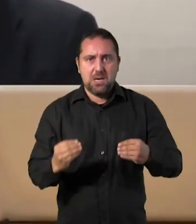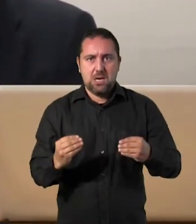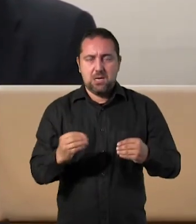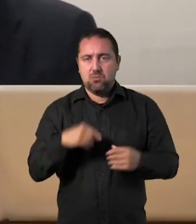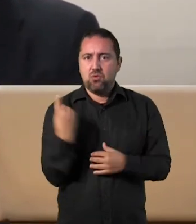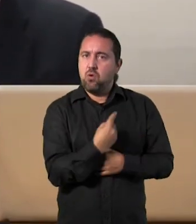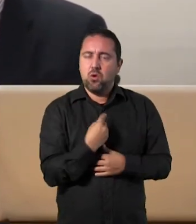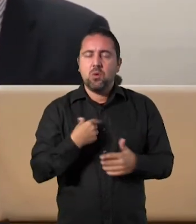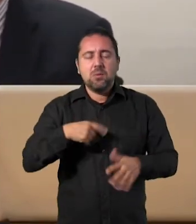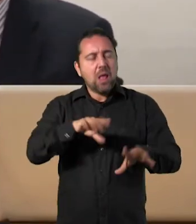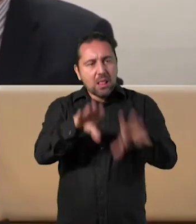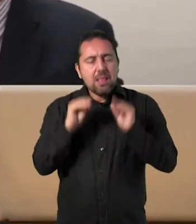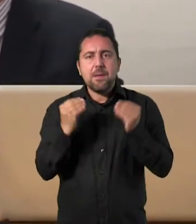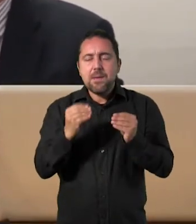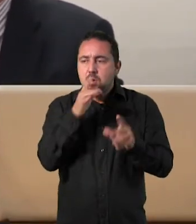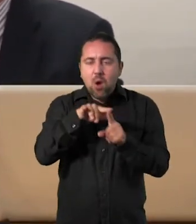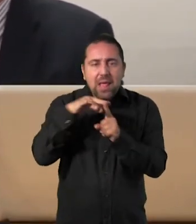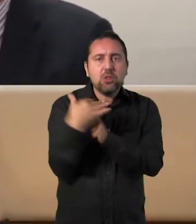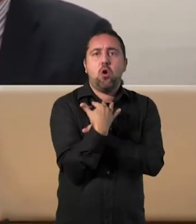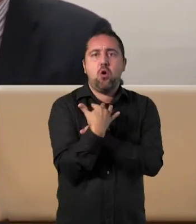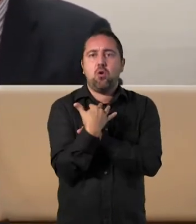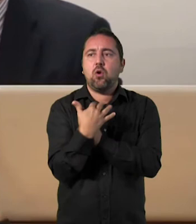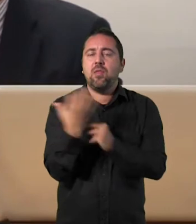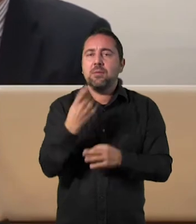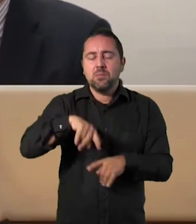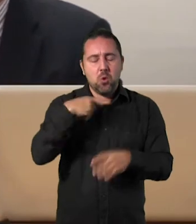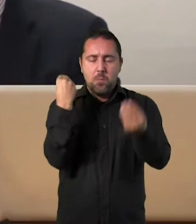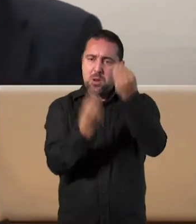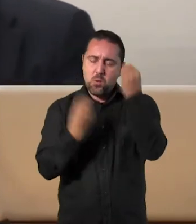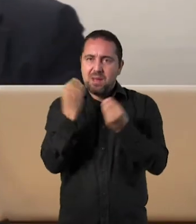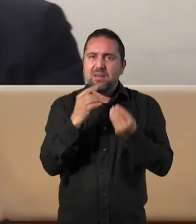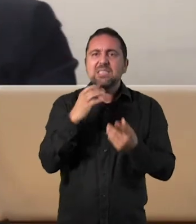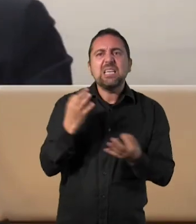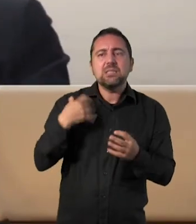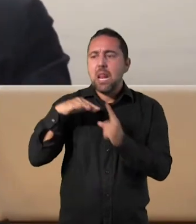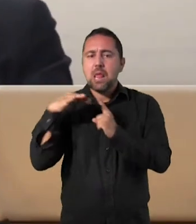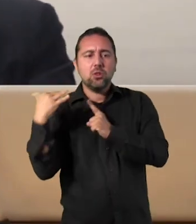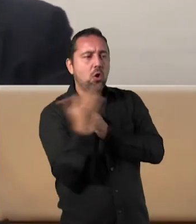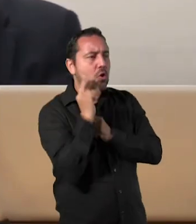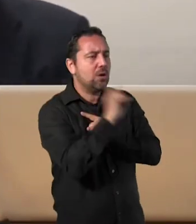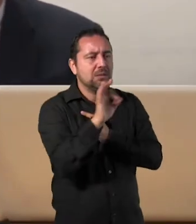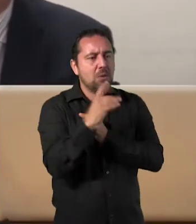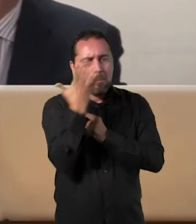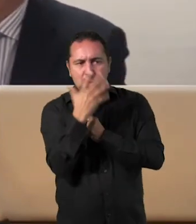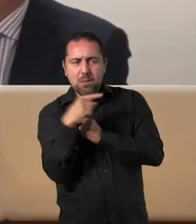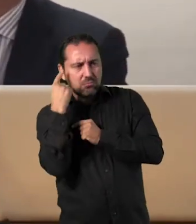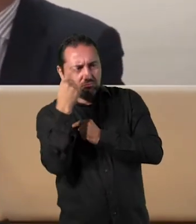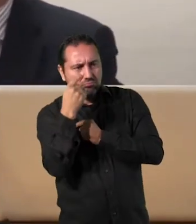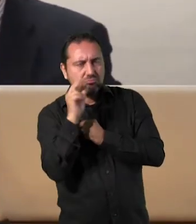Hemos de preocuparnos por lo que pasa en nuestro entorno. Esa imagen que siempre se nos achaca a los jóvenes